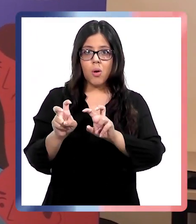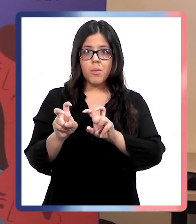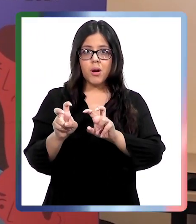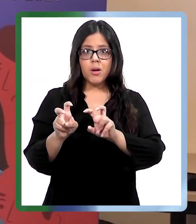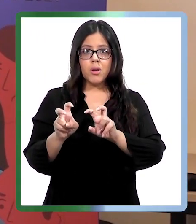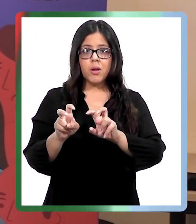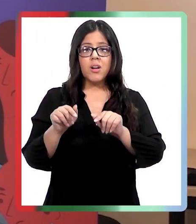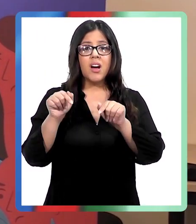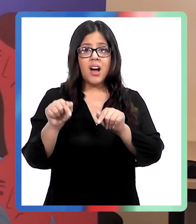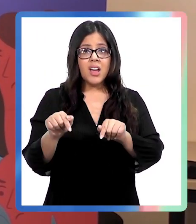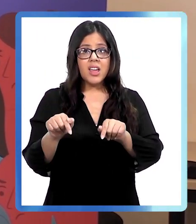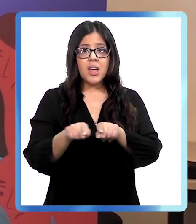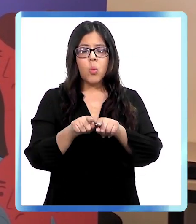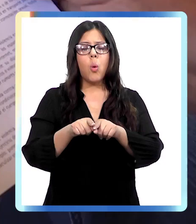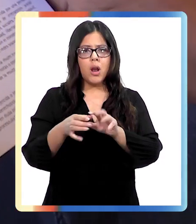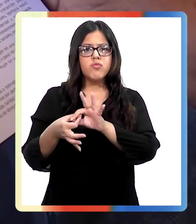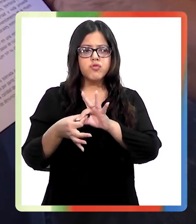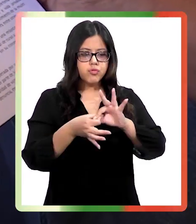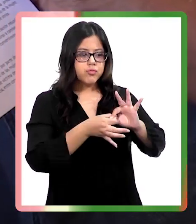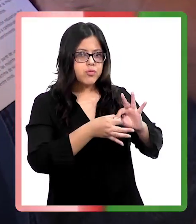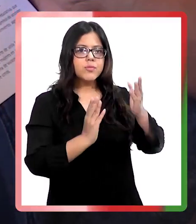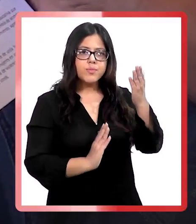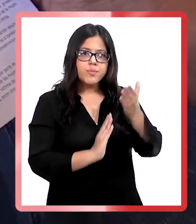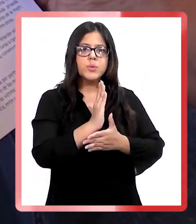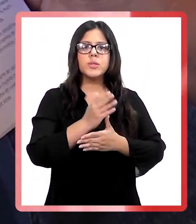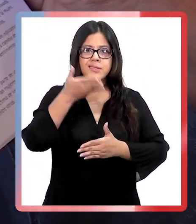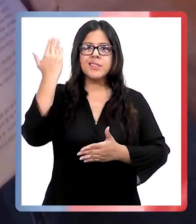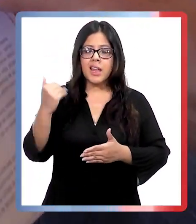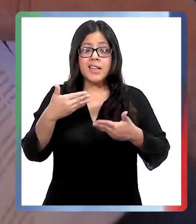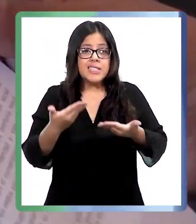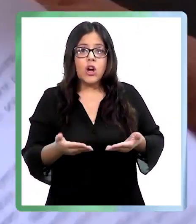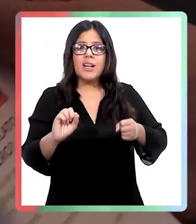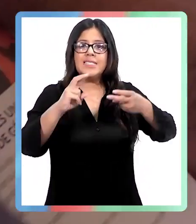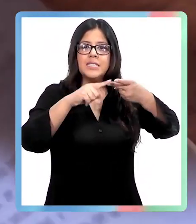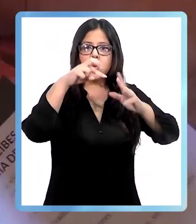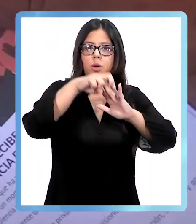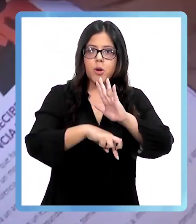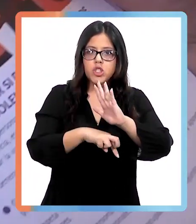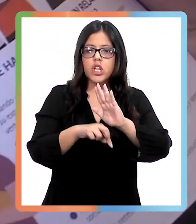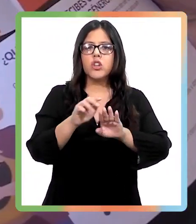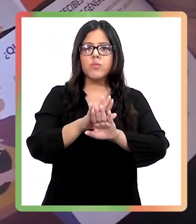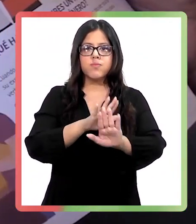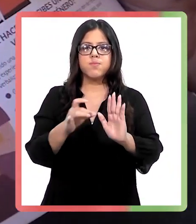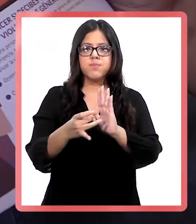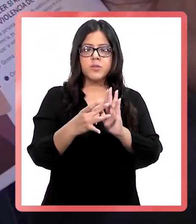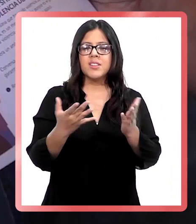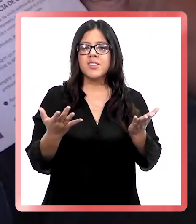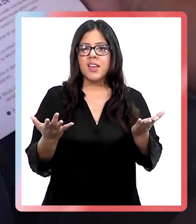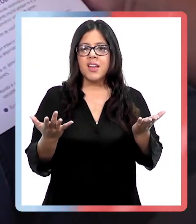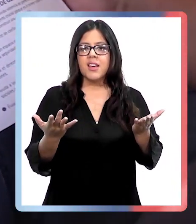darle continuidad a la iniciativa y esta vez, lanzando el segundo proyecto preventivo de violencia de género, Desigualmente